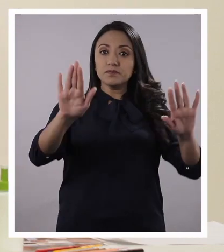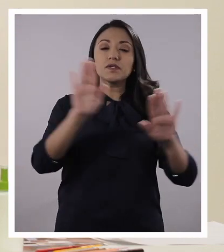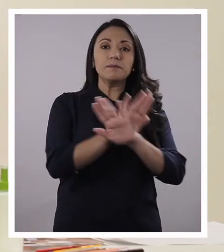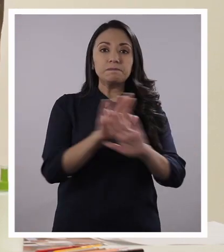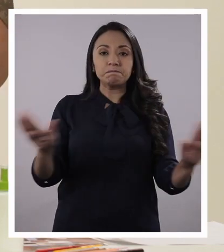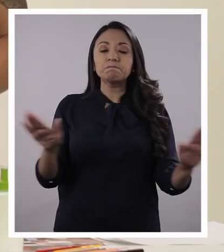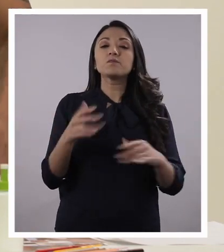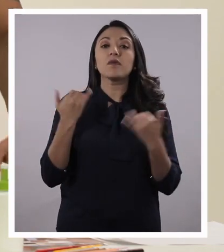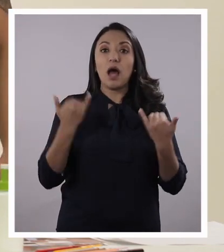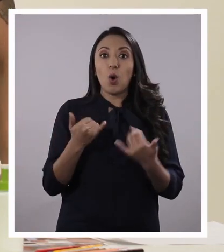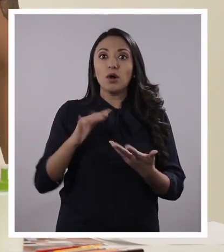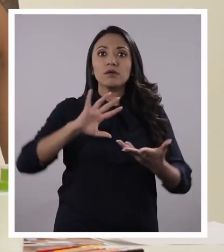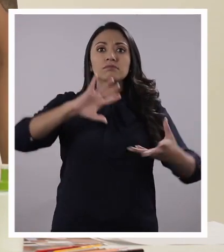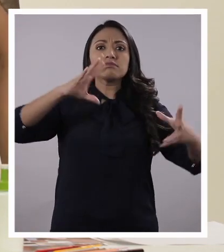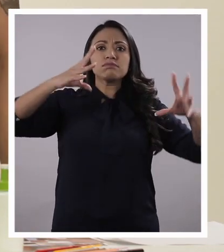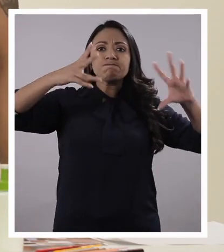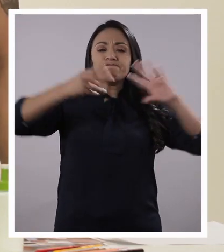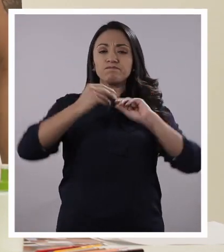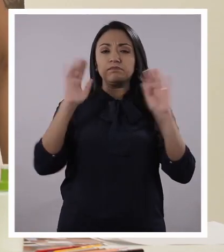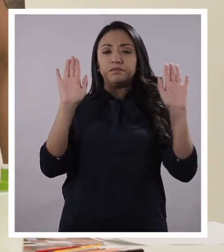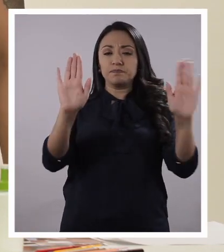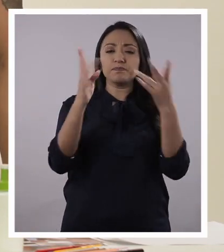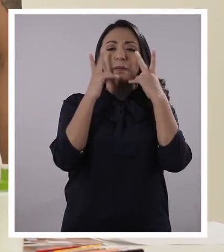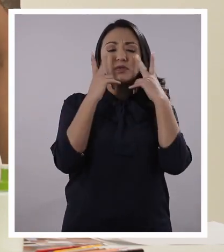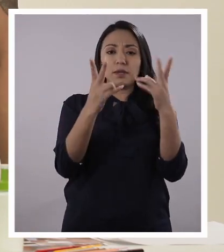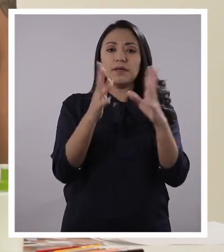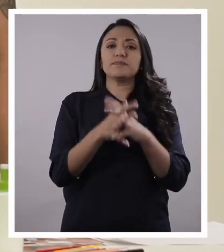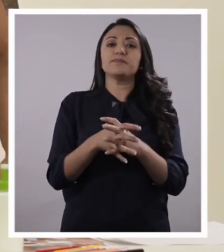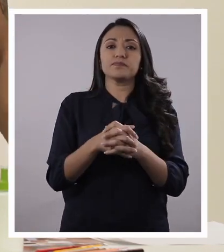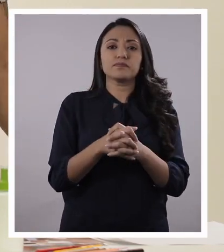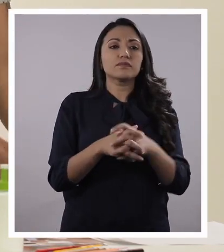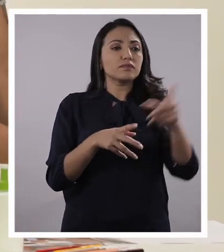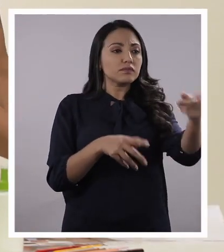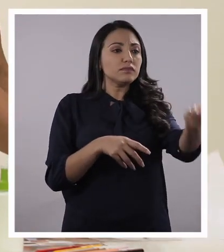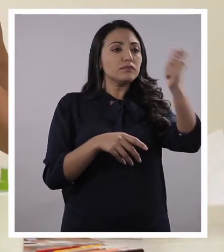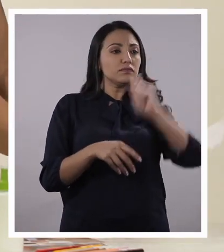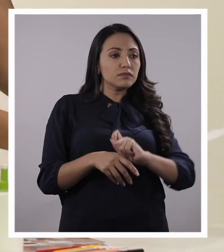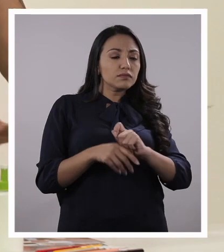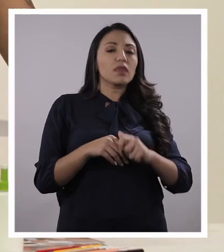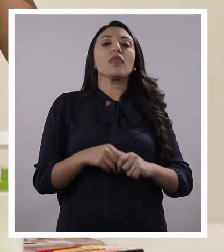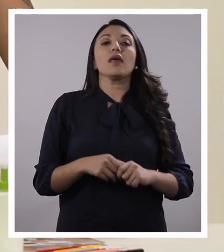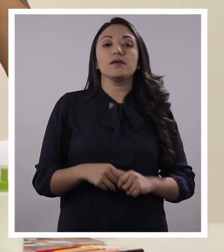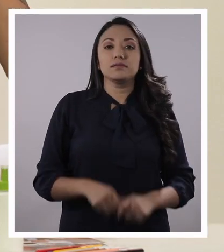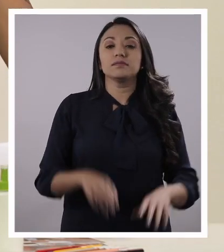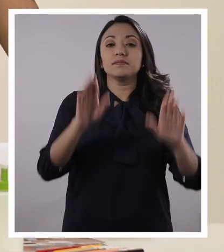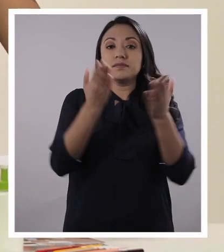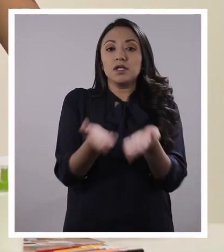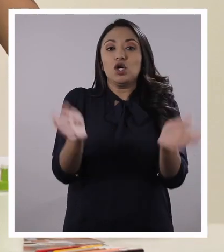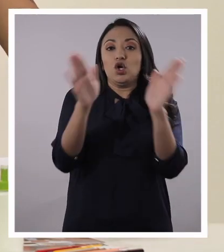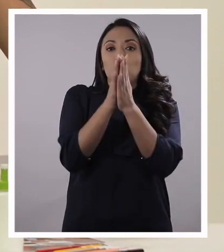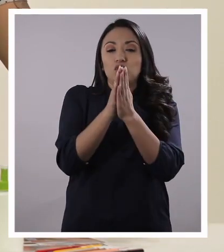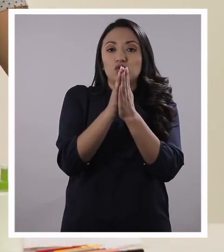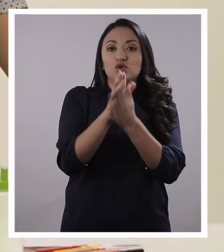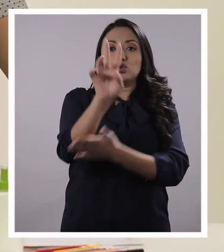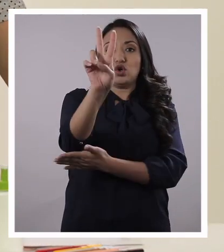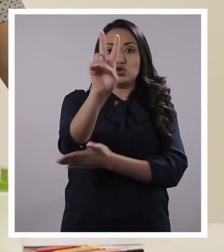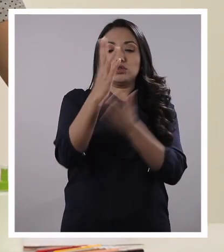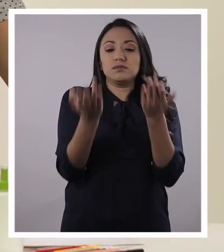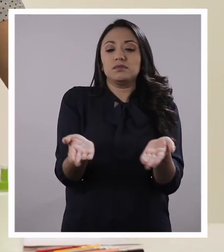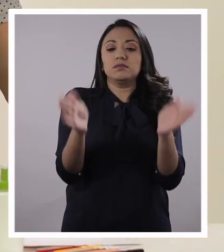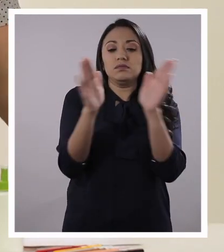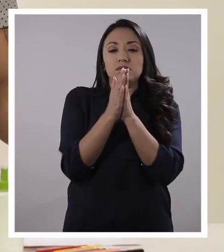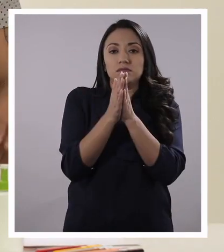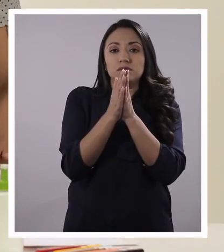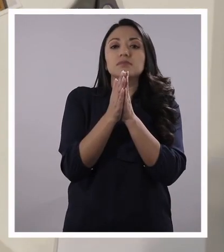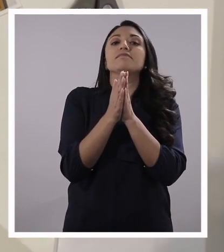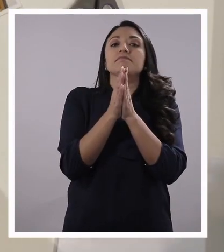listo, los vamos a transformar en una agenda. ¿Cómo lo vamos a hacer, Panchito? Esa cartulina. Muy bien. La vamos a doblar en dos. En dos. Por la